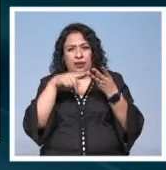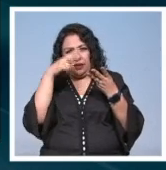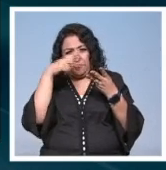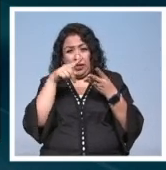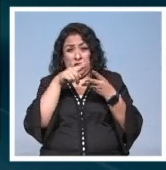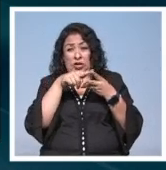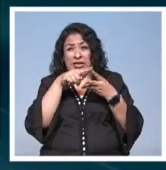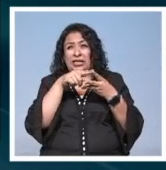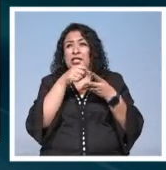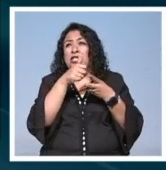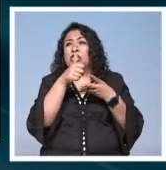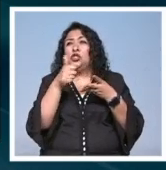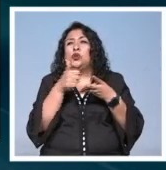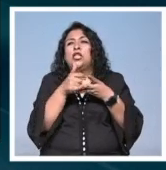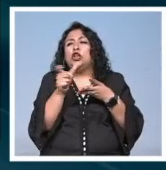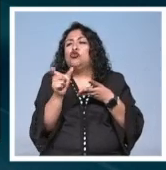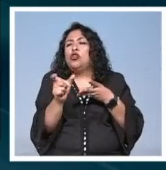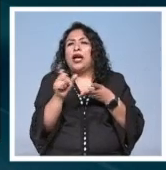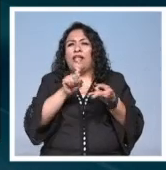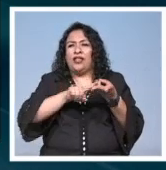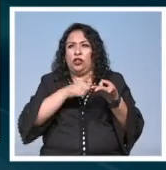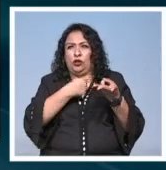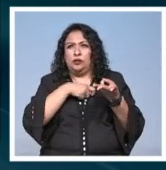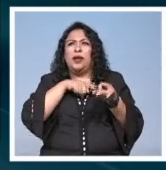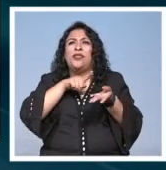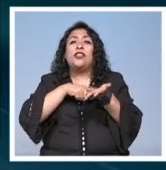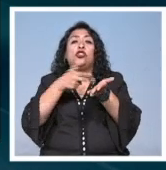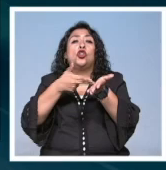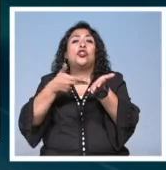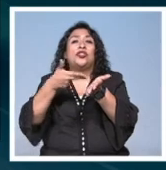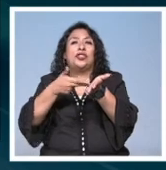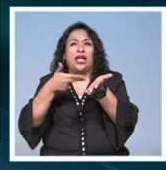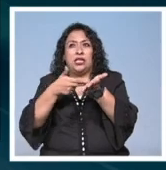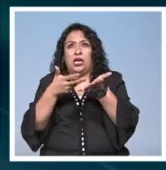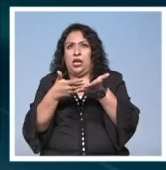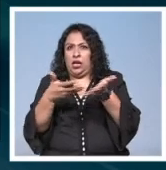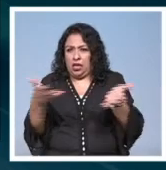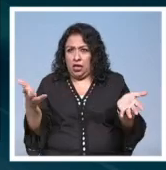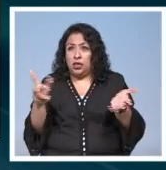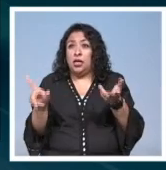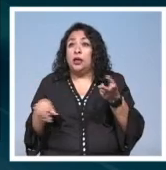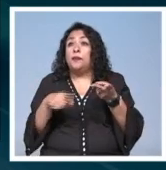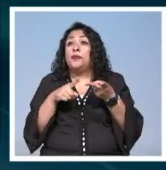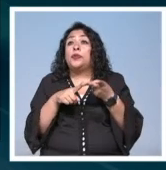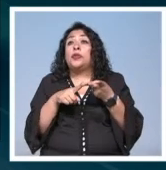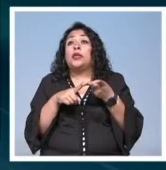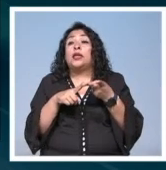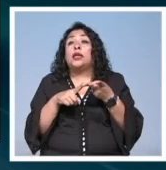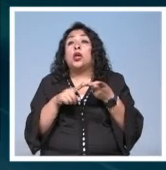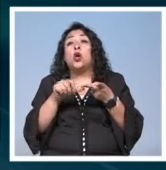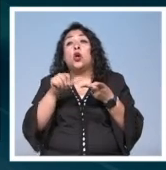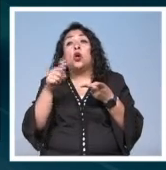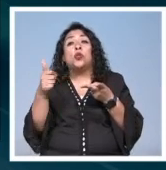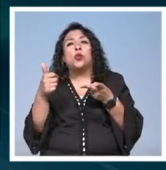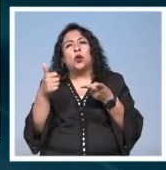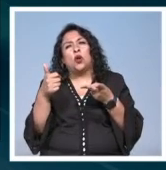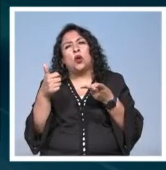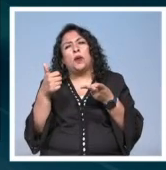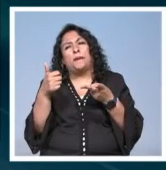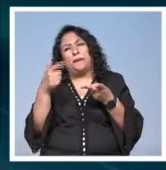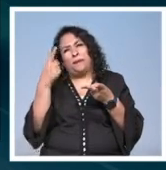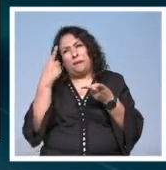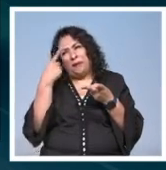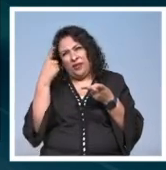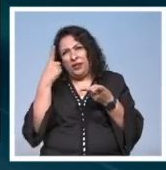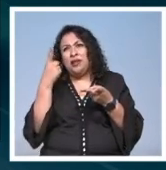de España ahí es donde tengo el taller de producción más grande luego sigo con las obras en Madrid y luego las